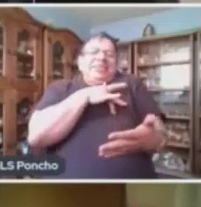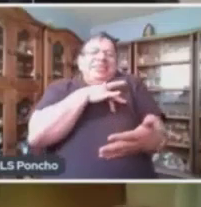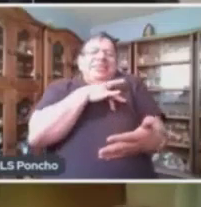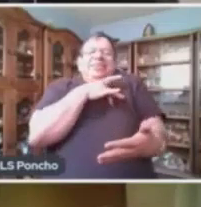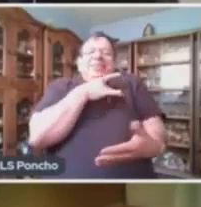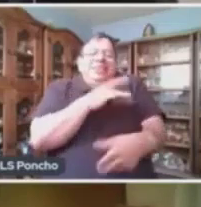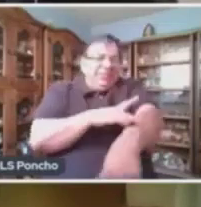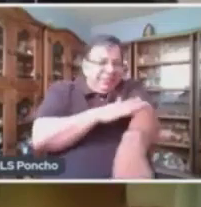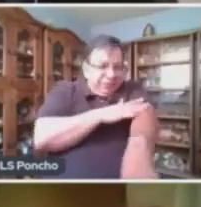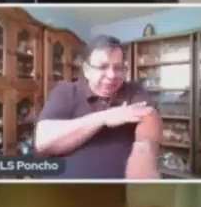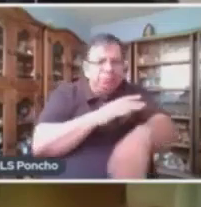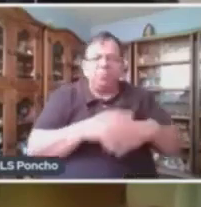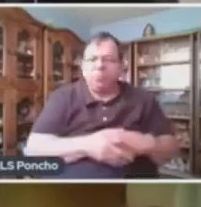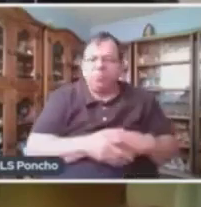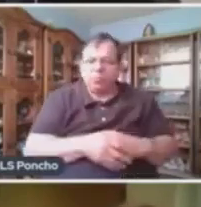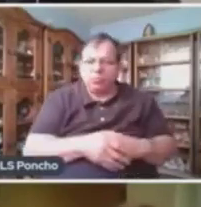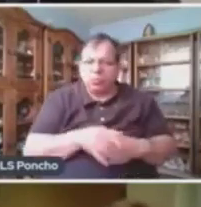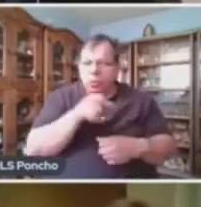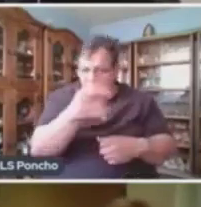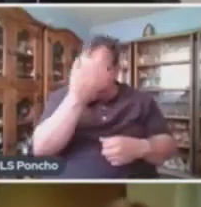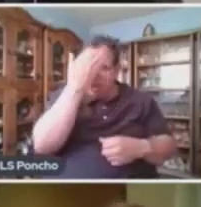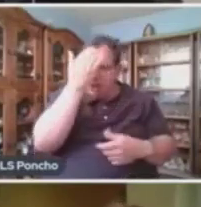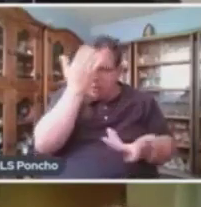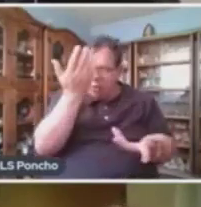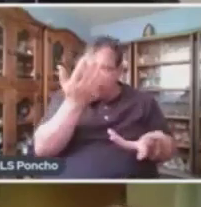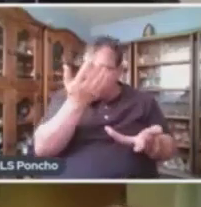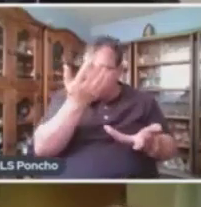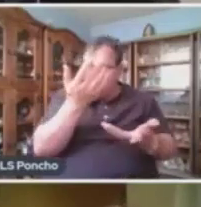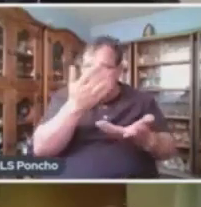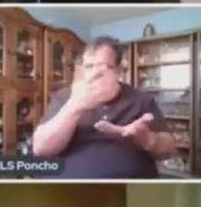Chicos, ¿conocen algún tipo de texto poético?